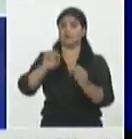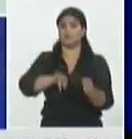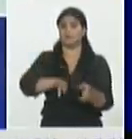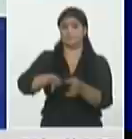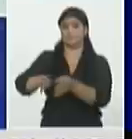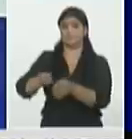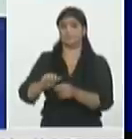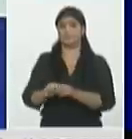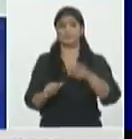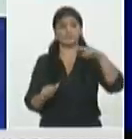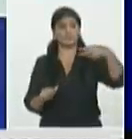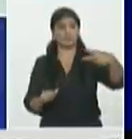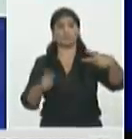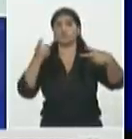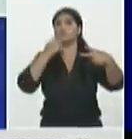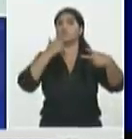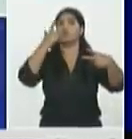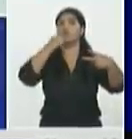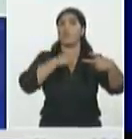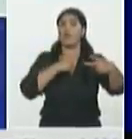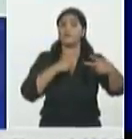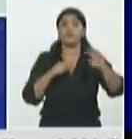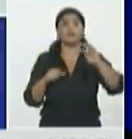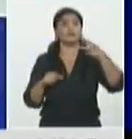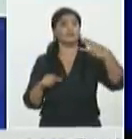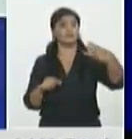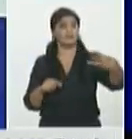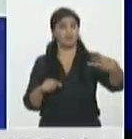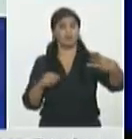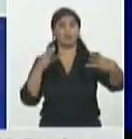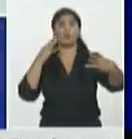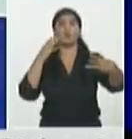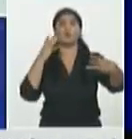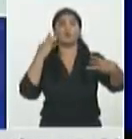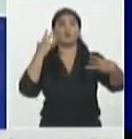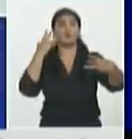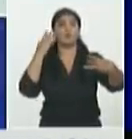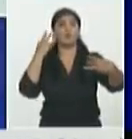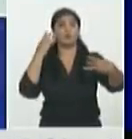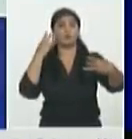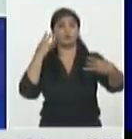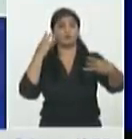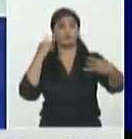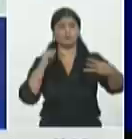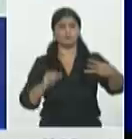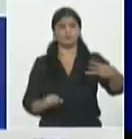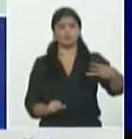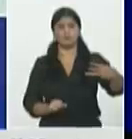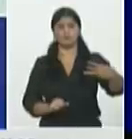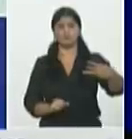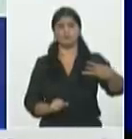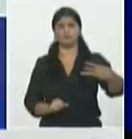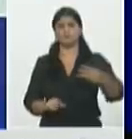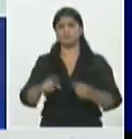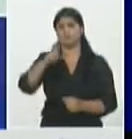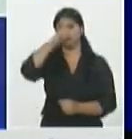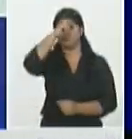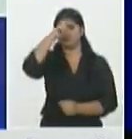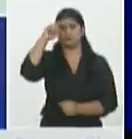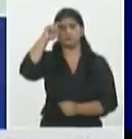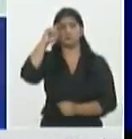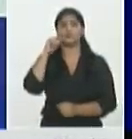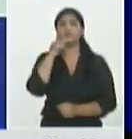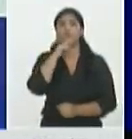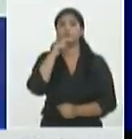Ciego de Ávila después en el color Terracota ese Santi Espíritu después Villa